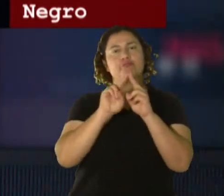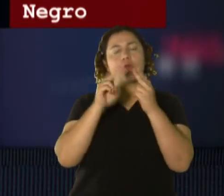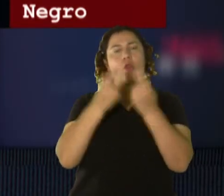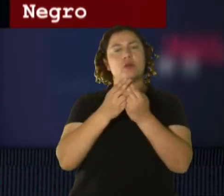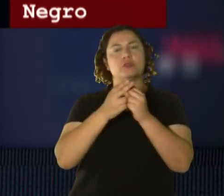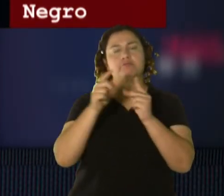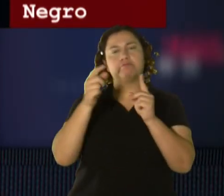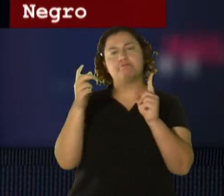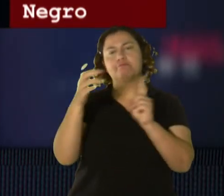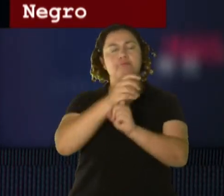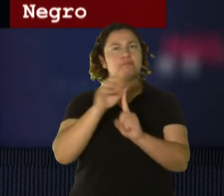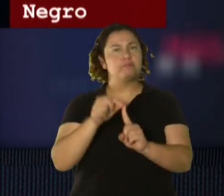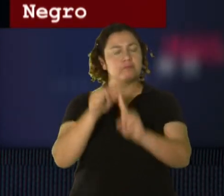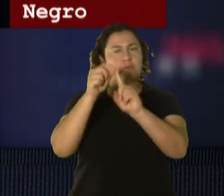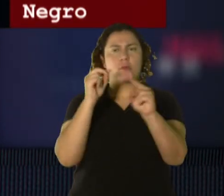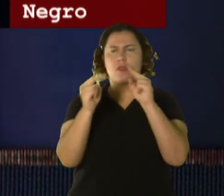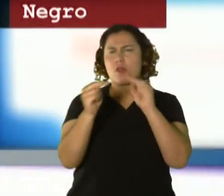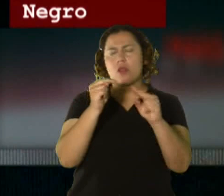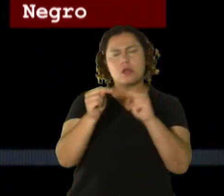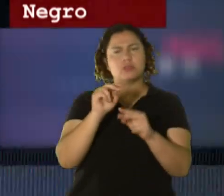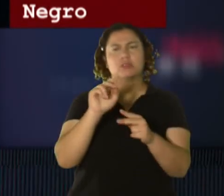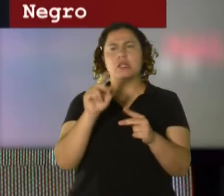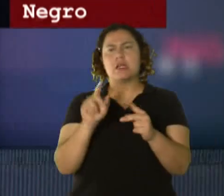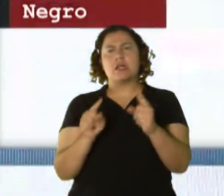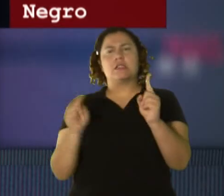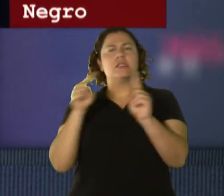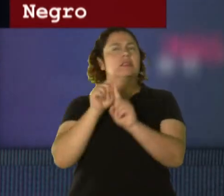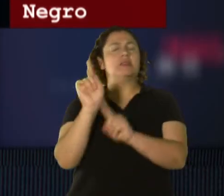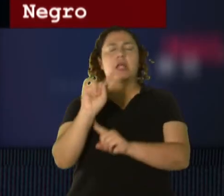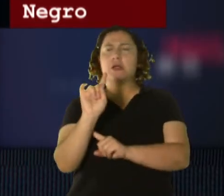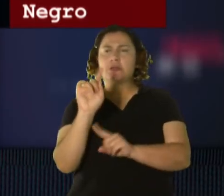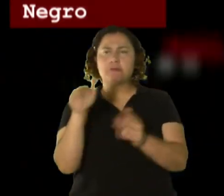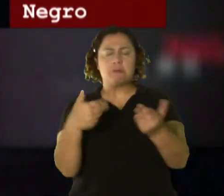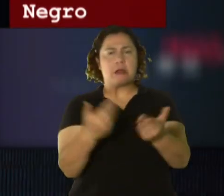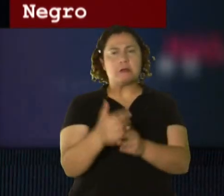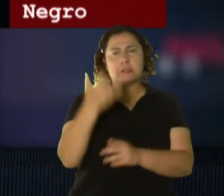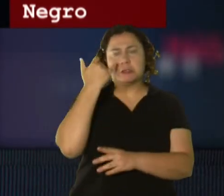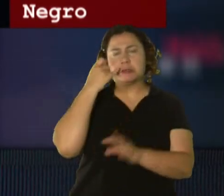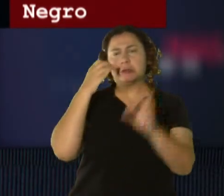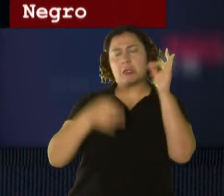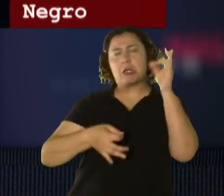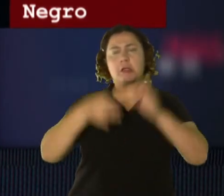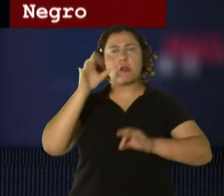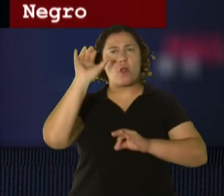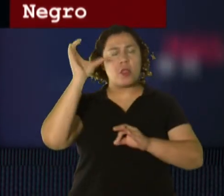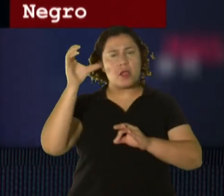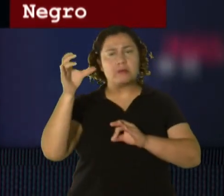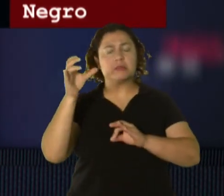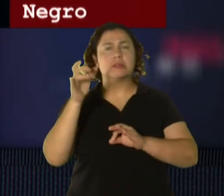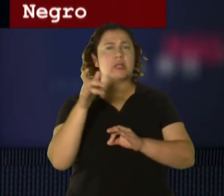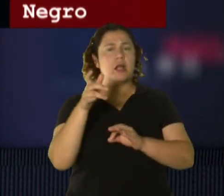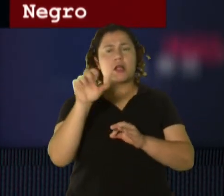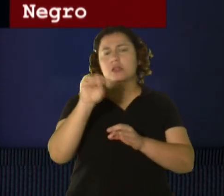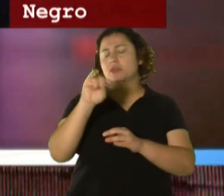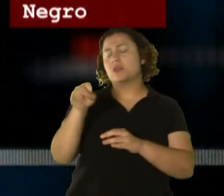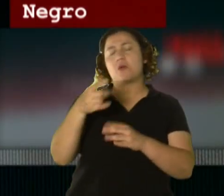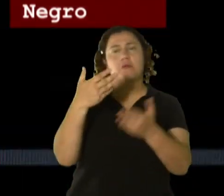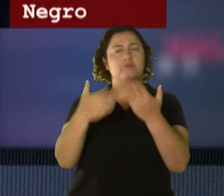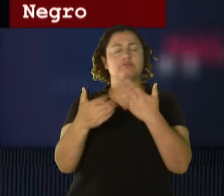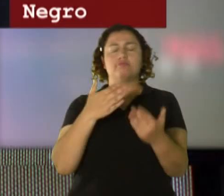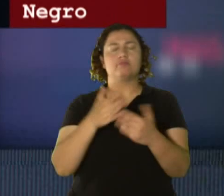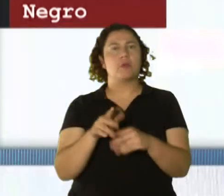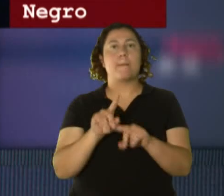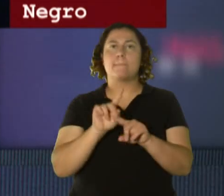Para, pues, negociar tu entrega, dónde vas a llegar, si vas a llegar hasta un cuartel, si vas a llegar hasta el Tribunal de Carolina, al de San Juan, a donde sea. Pero